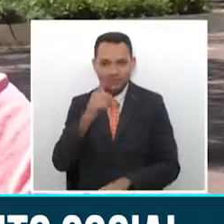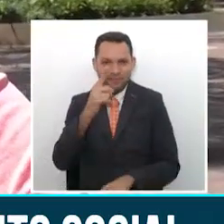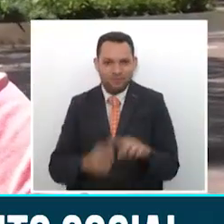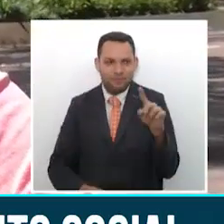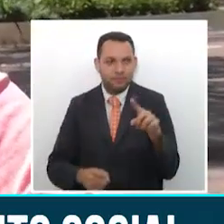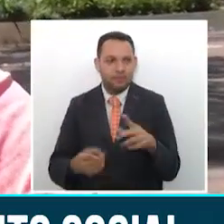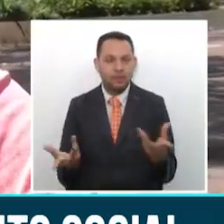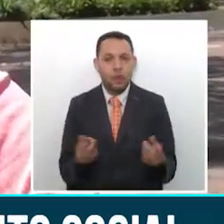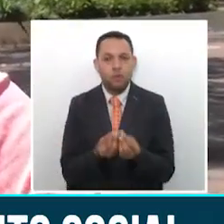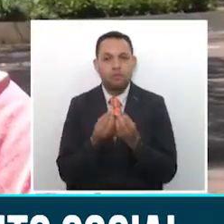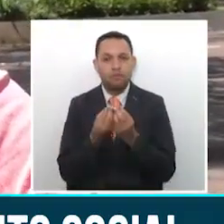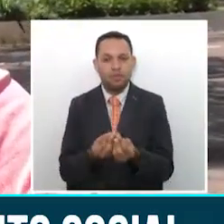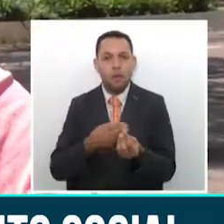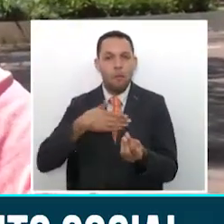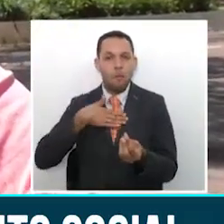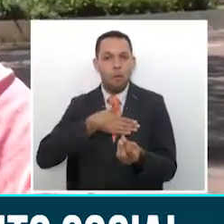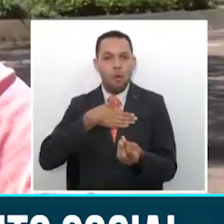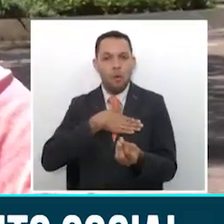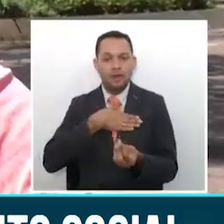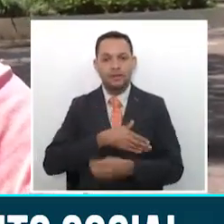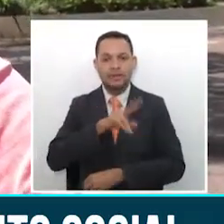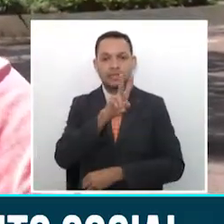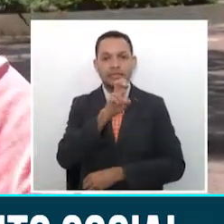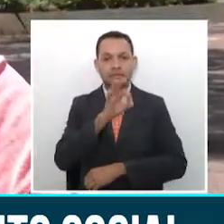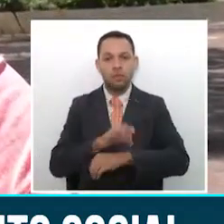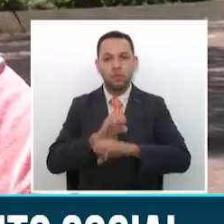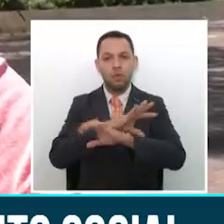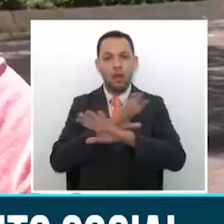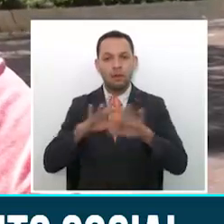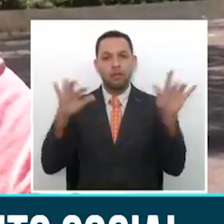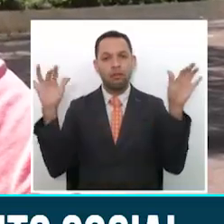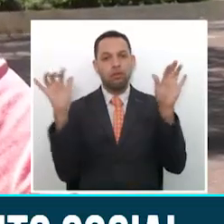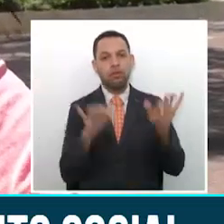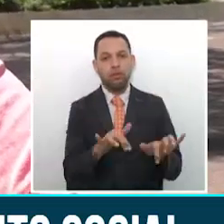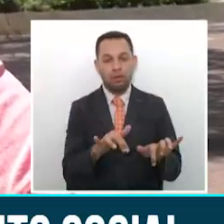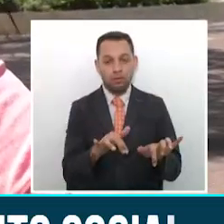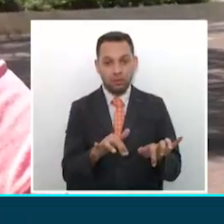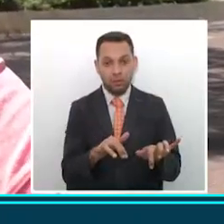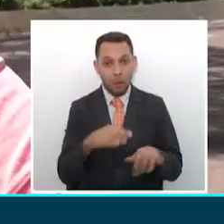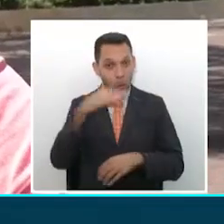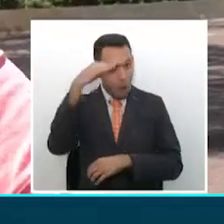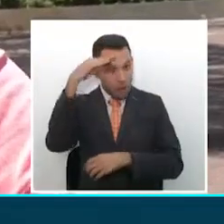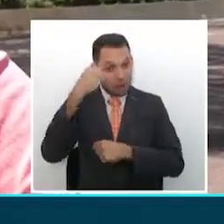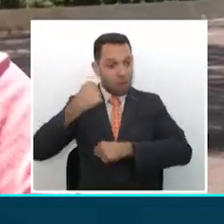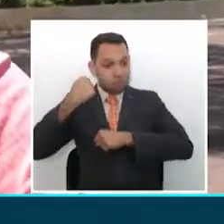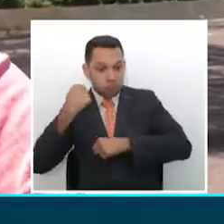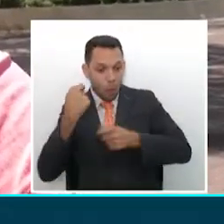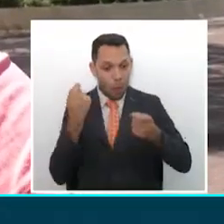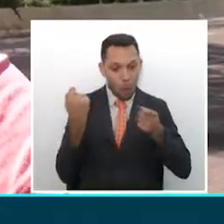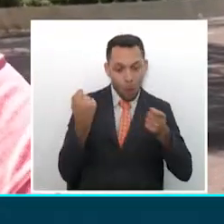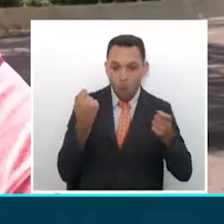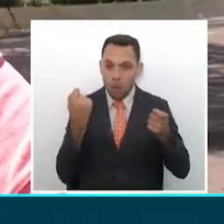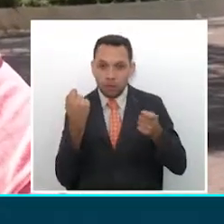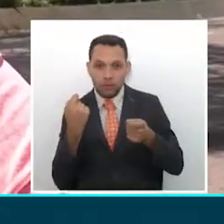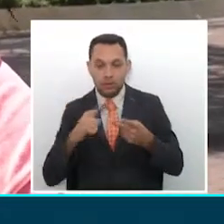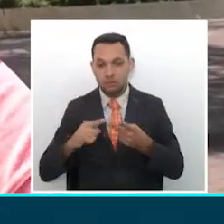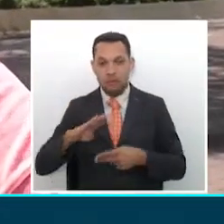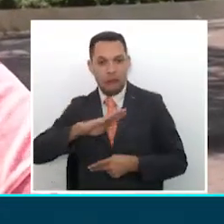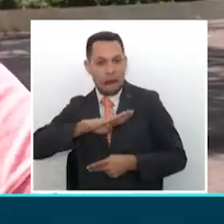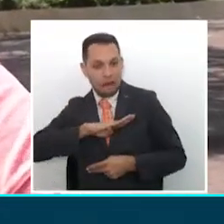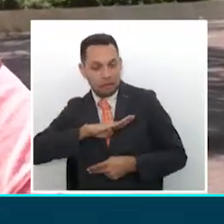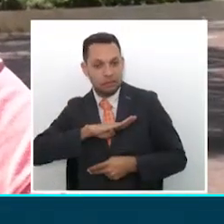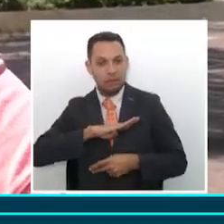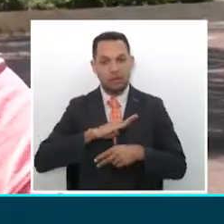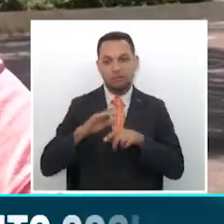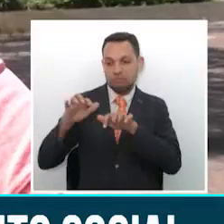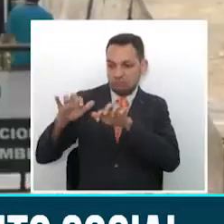Bolívar se atiburra de gente desde las 7 de la mañana y no hay ninguna presencia policial, ni de la alcaldía, ni de